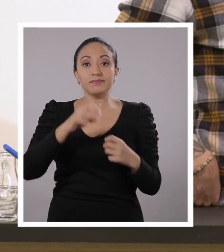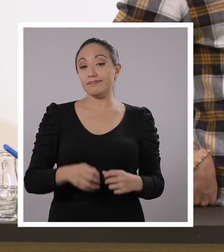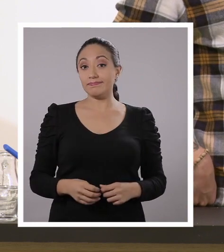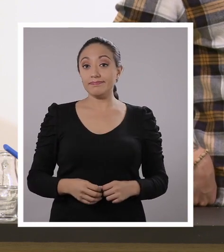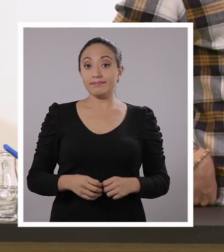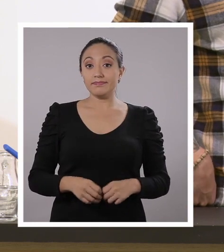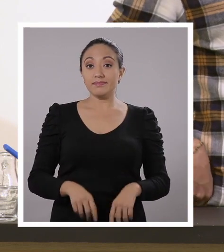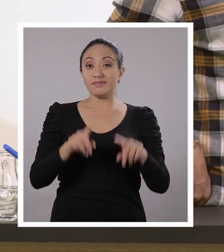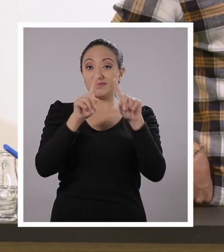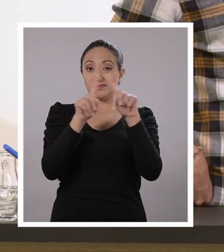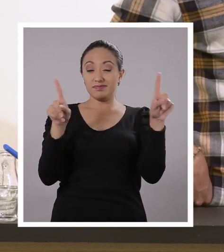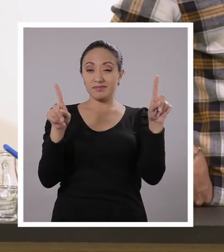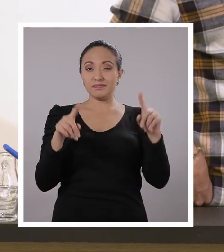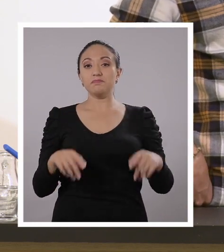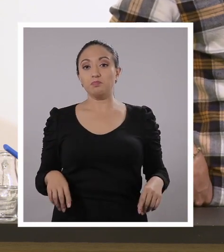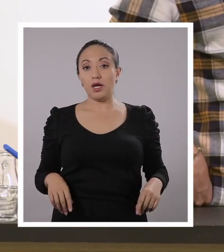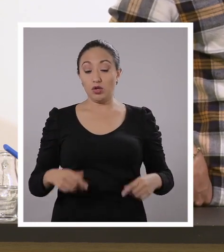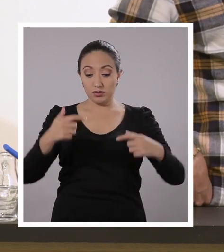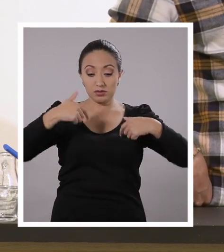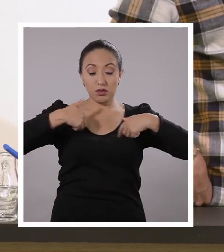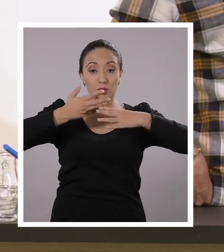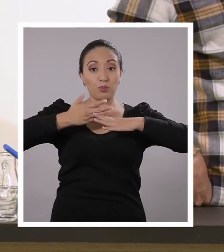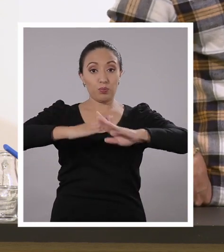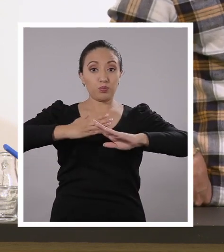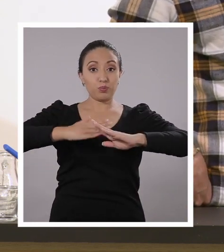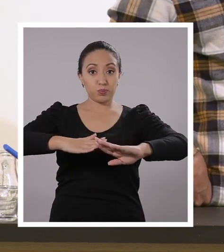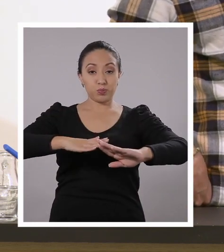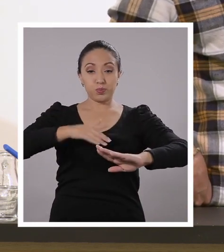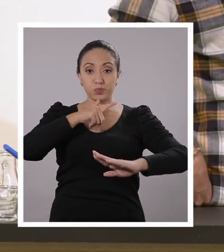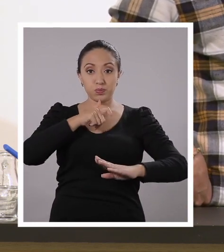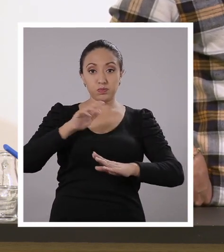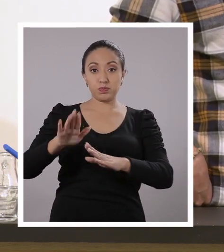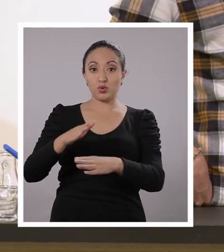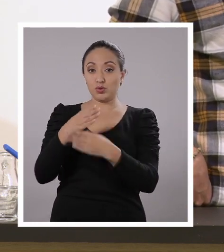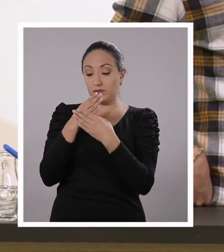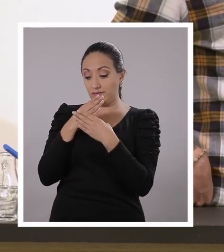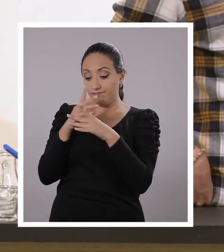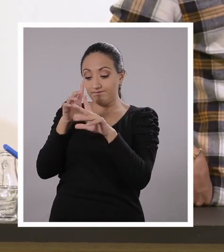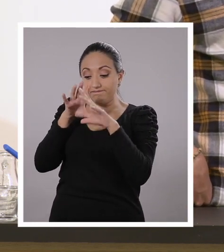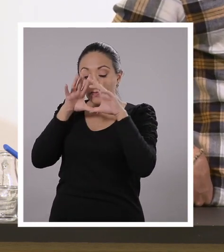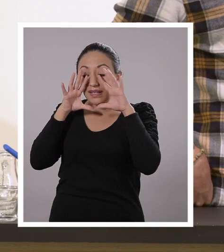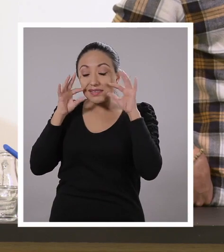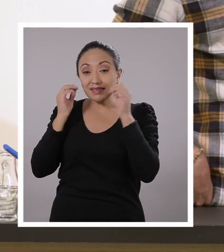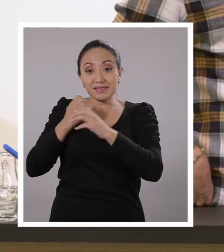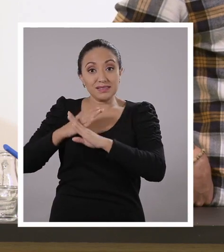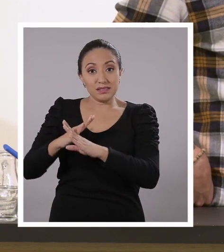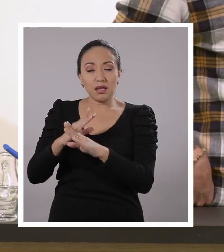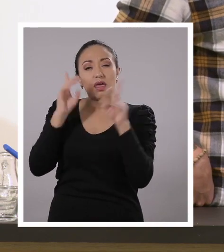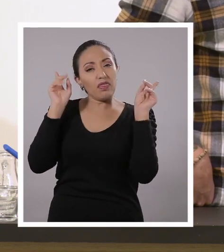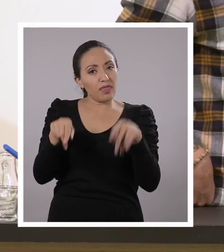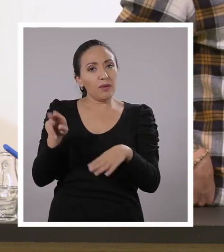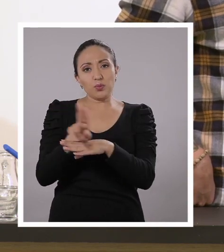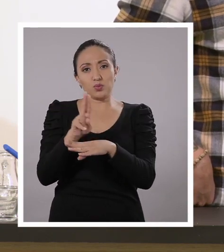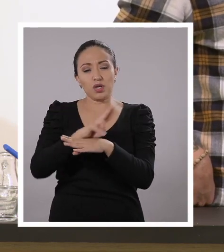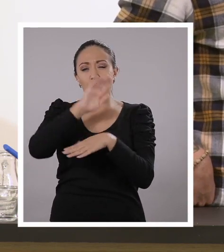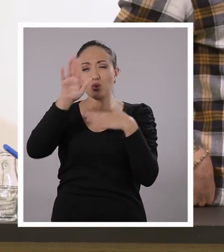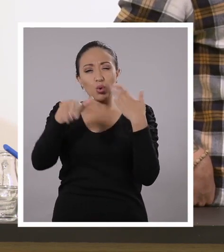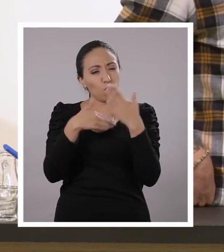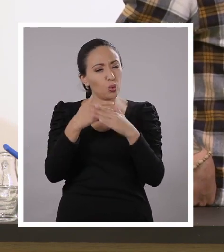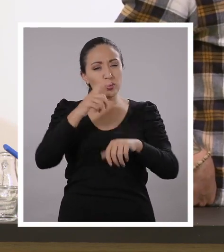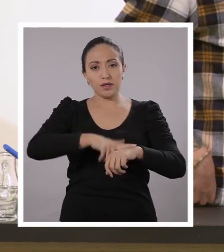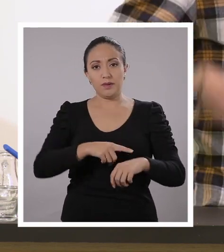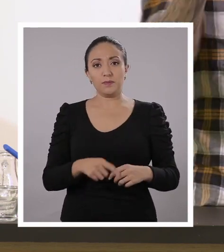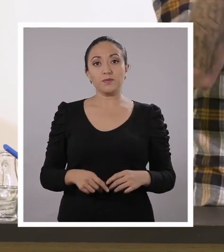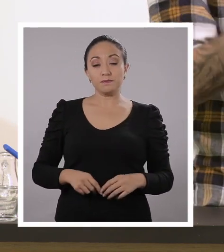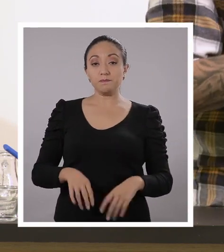Ah, buenísimo. Pero tenemos unos defensores y unos protectores que es el kit sanitario que es necesario que lo utilicemos todos, todo el